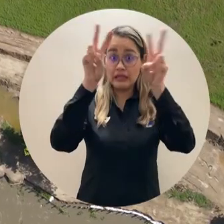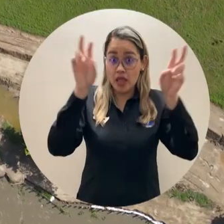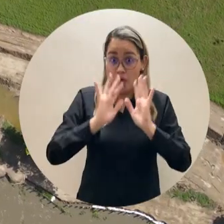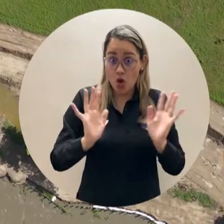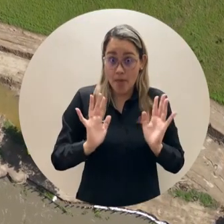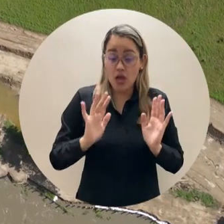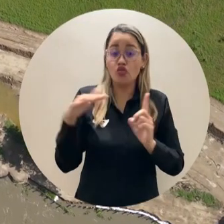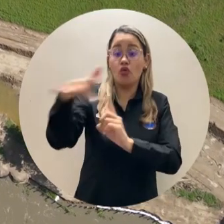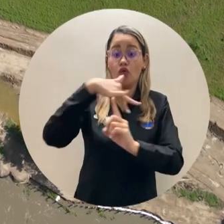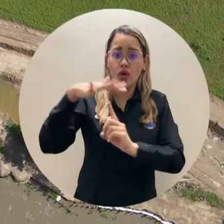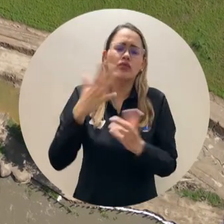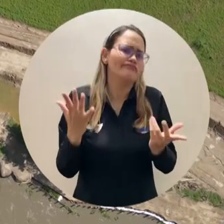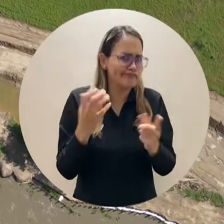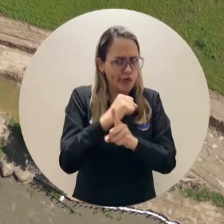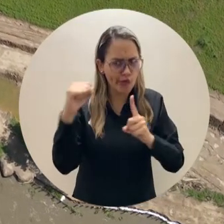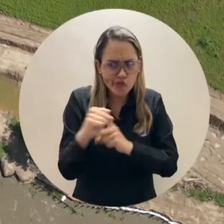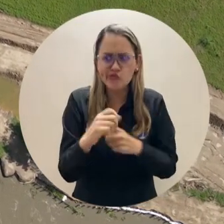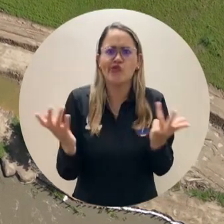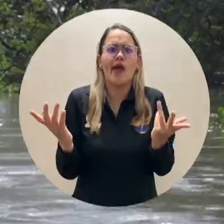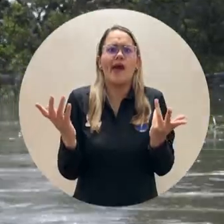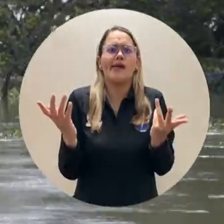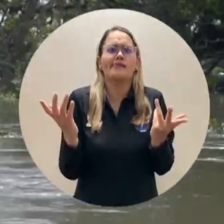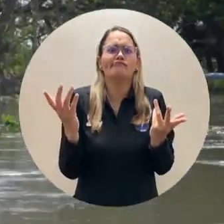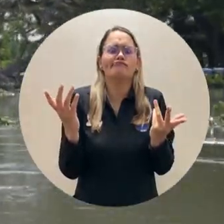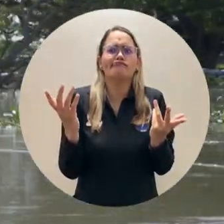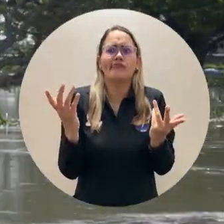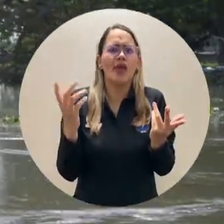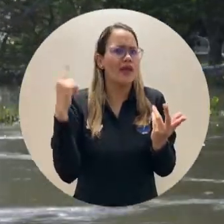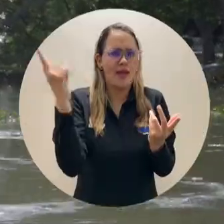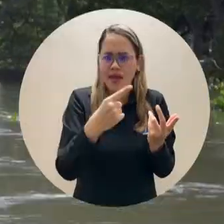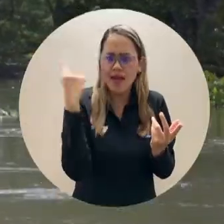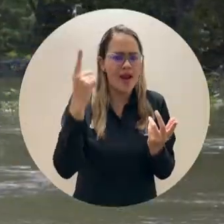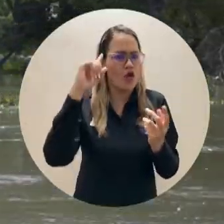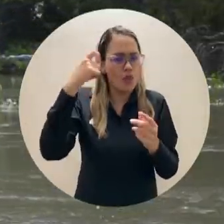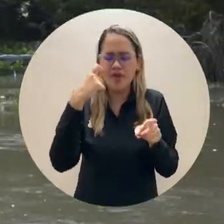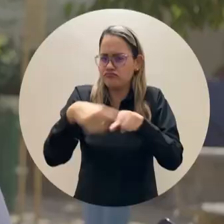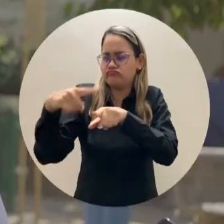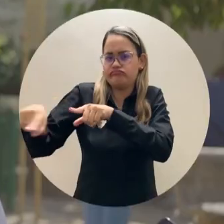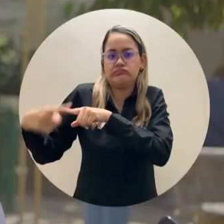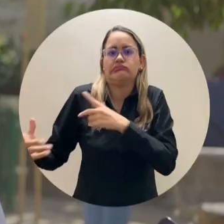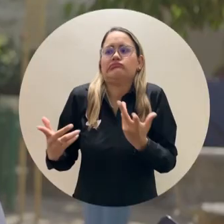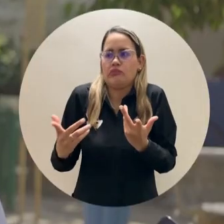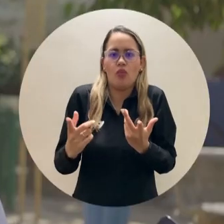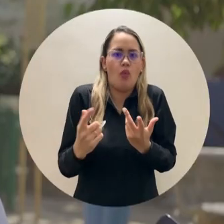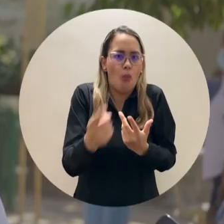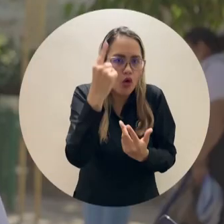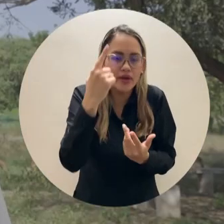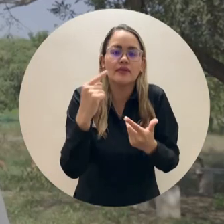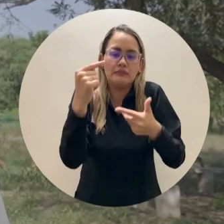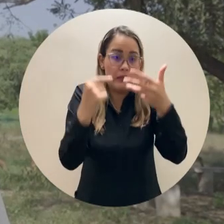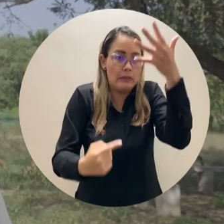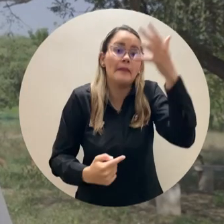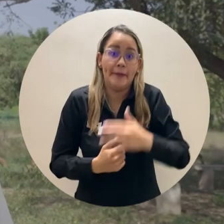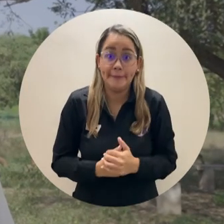jurídico y demás, que permiten hoy tener la certeza de que con estas obras vamos a superar la condición de emergencia que ocurre en el municipio de Salamina.